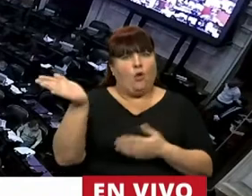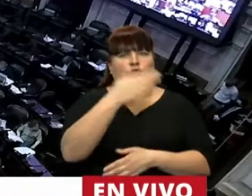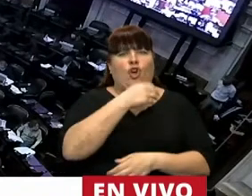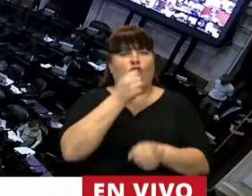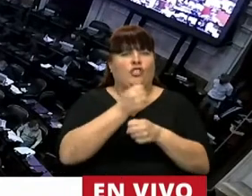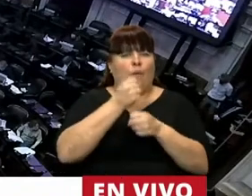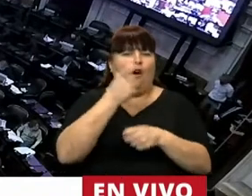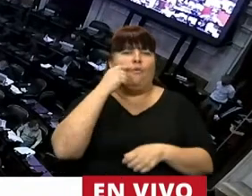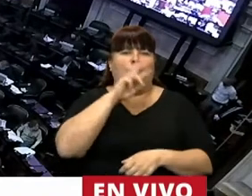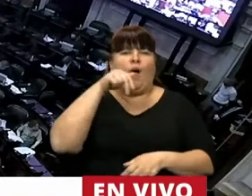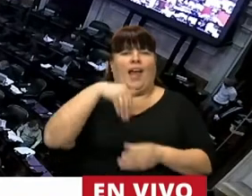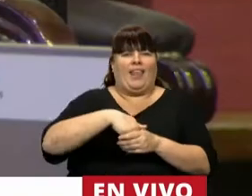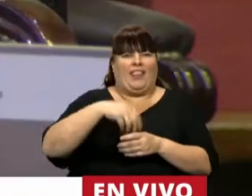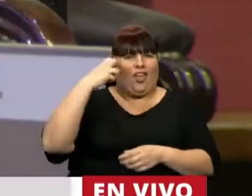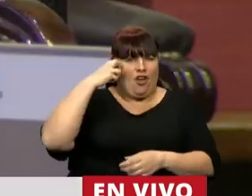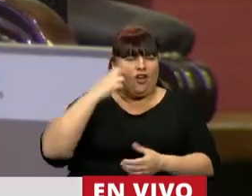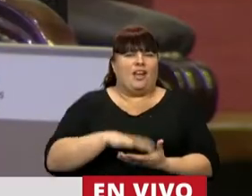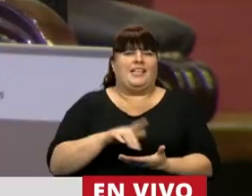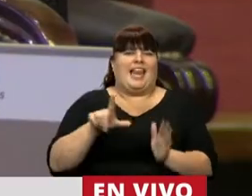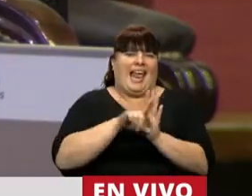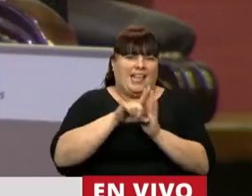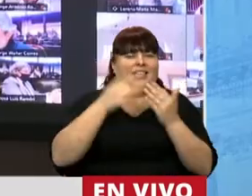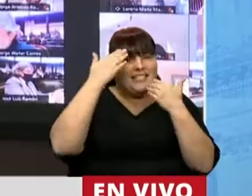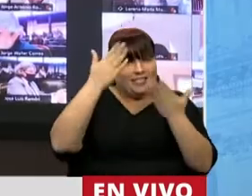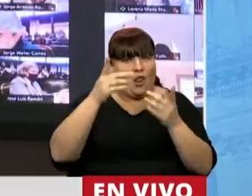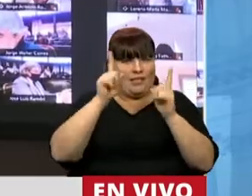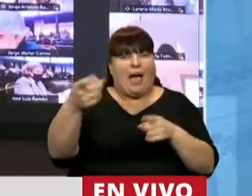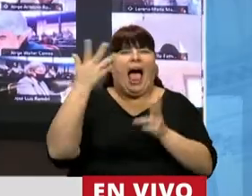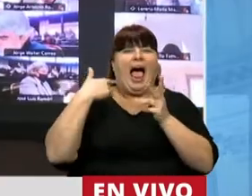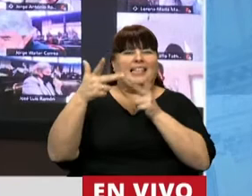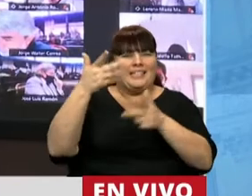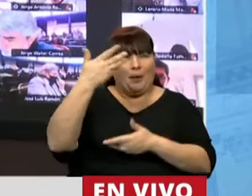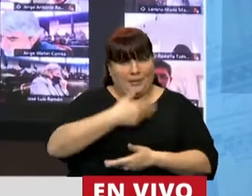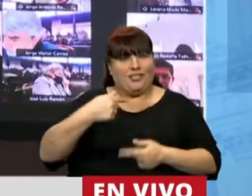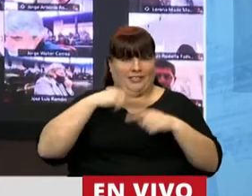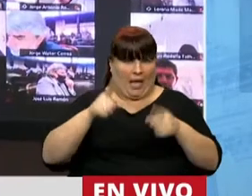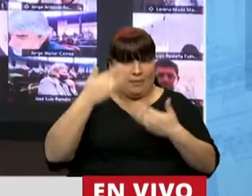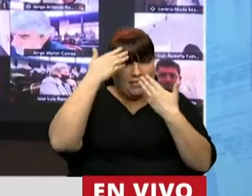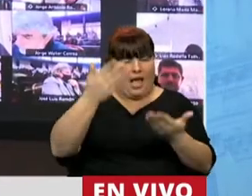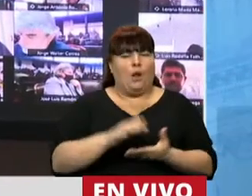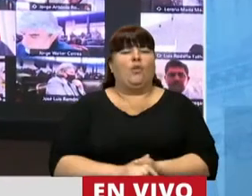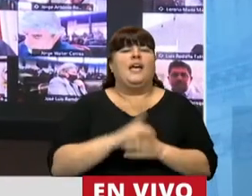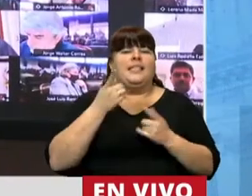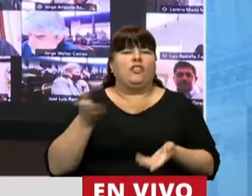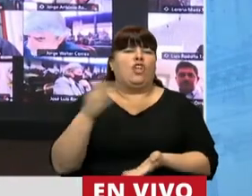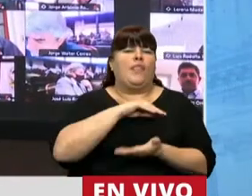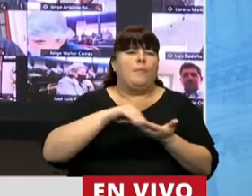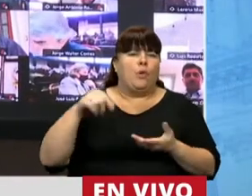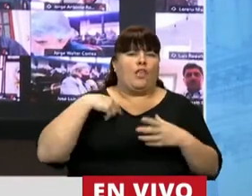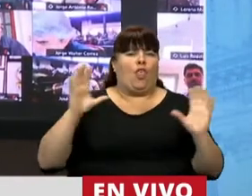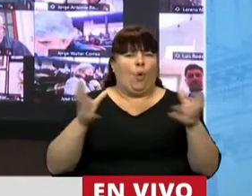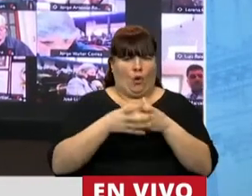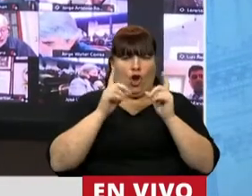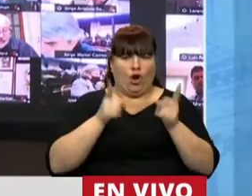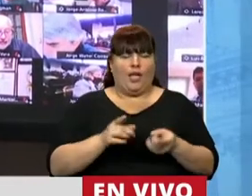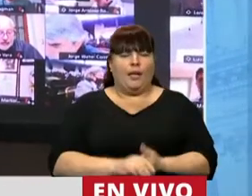trabajadores y trabajadoras legislativos, así que me sumo el saludo de usted, Presidente, y de todos los diputados y diputadas de nuestro